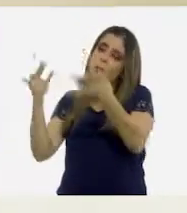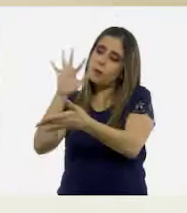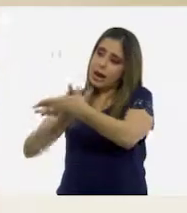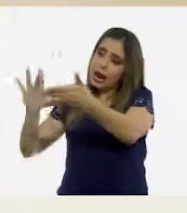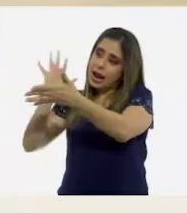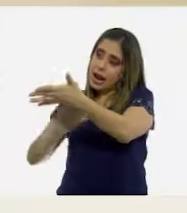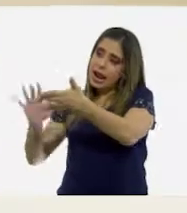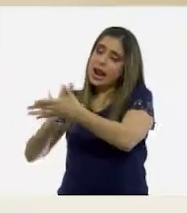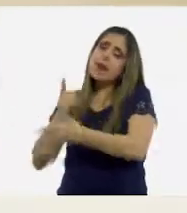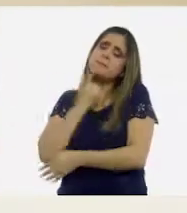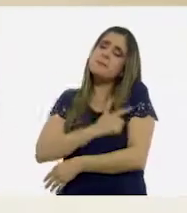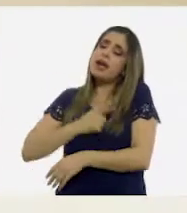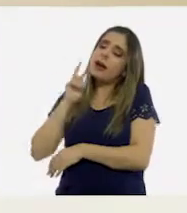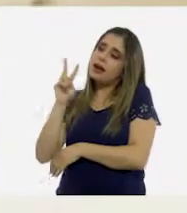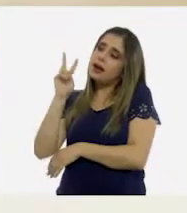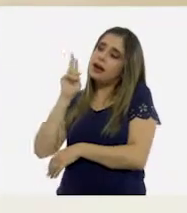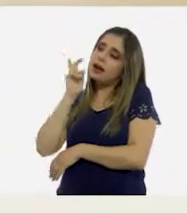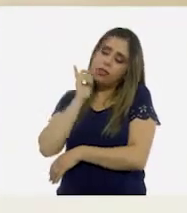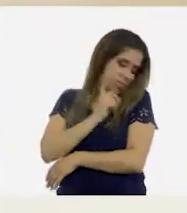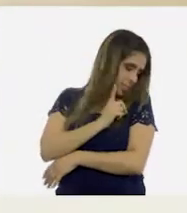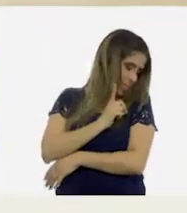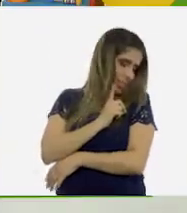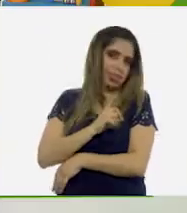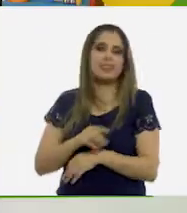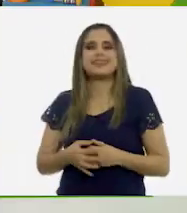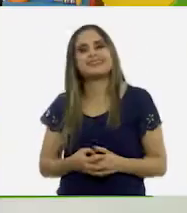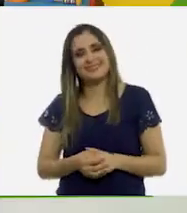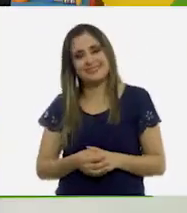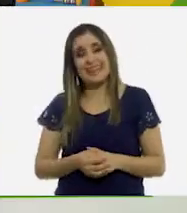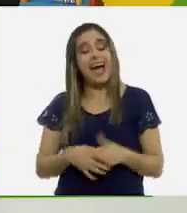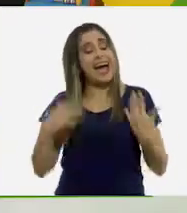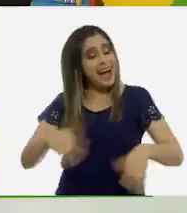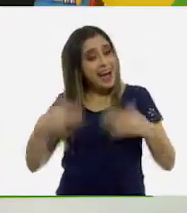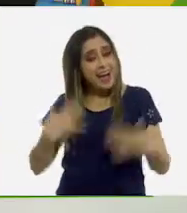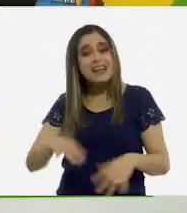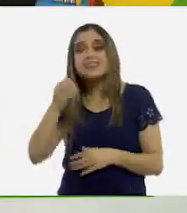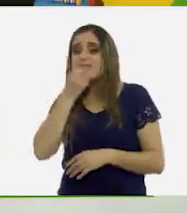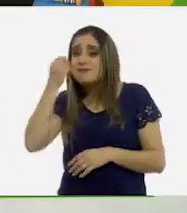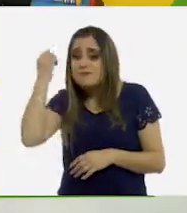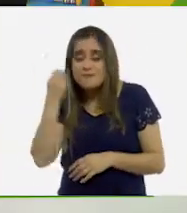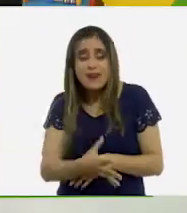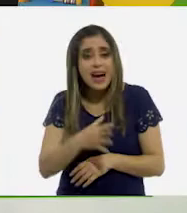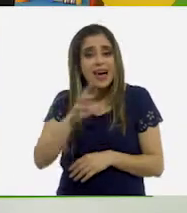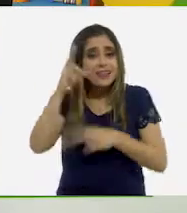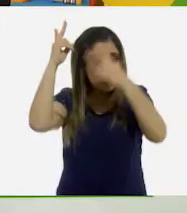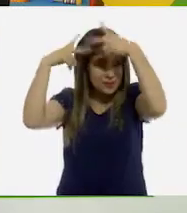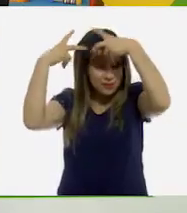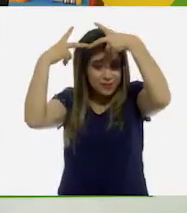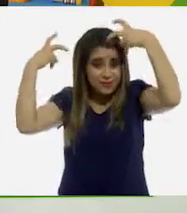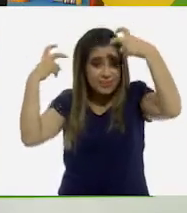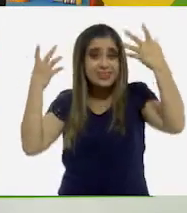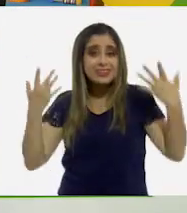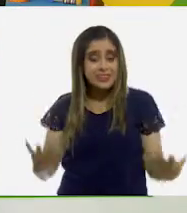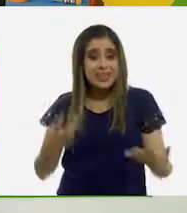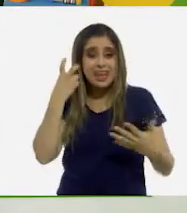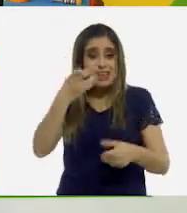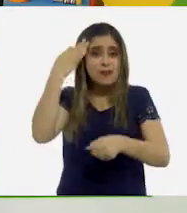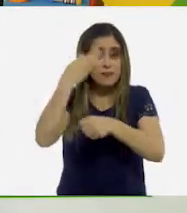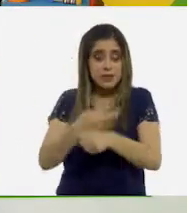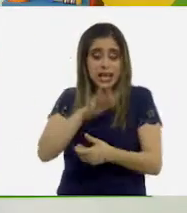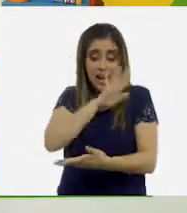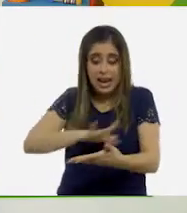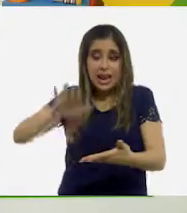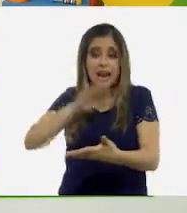Lo disfruto mucho antes de la hora de dormir. ¡Ay, qué maravilla, Rosita! Pues aquí ya hemos leído muchos